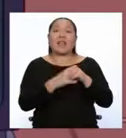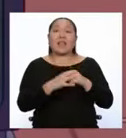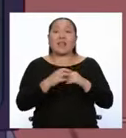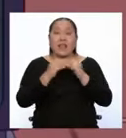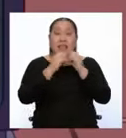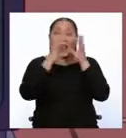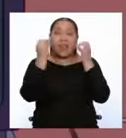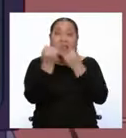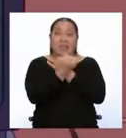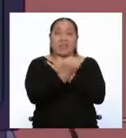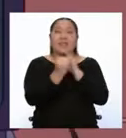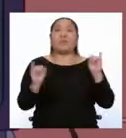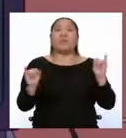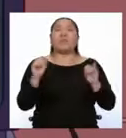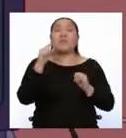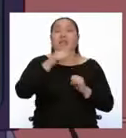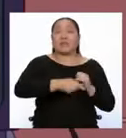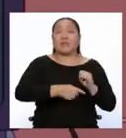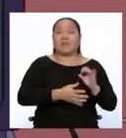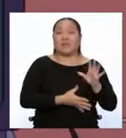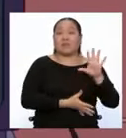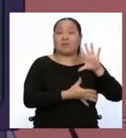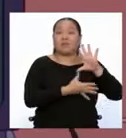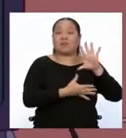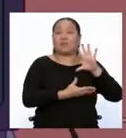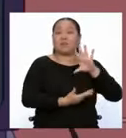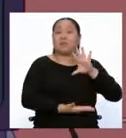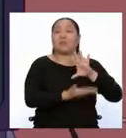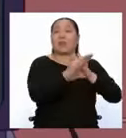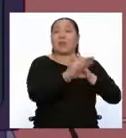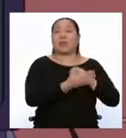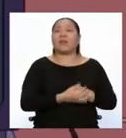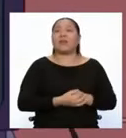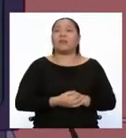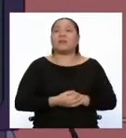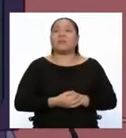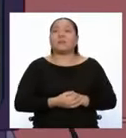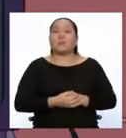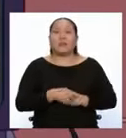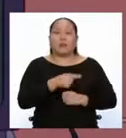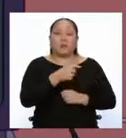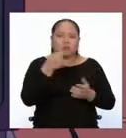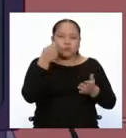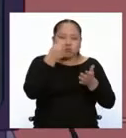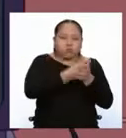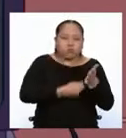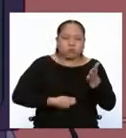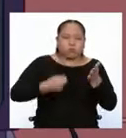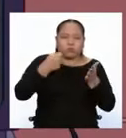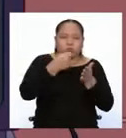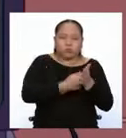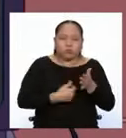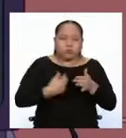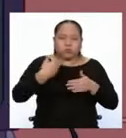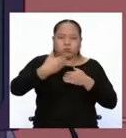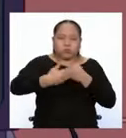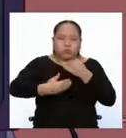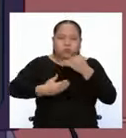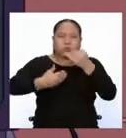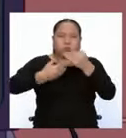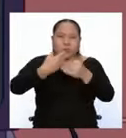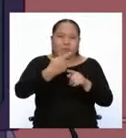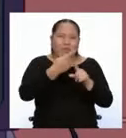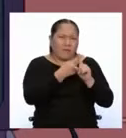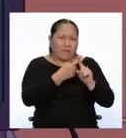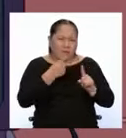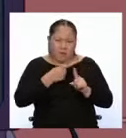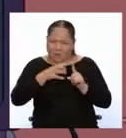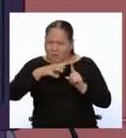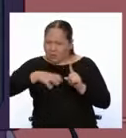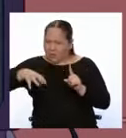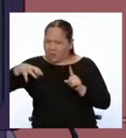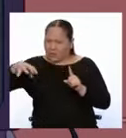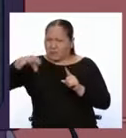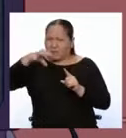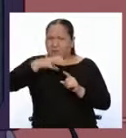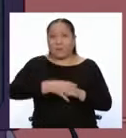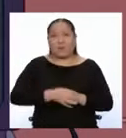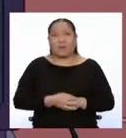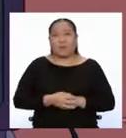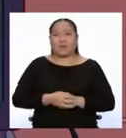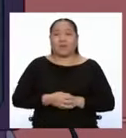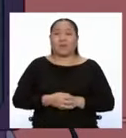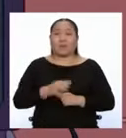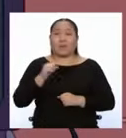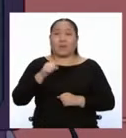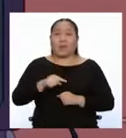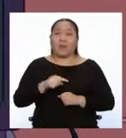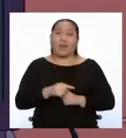Los grandes conflictos por lograr la independencia se han dado a lo largo de la historia en distintas partes del mundo. Desde las que